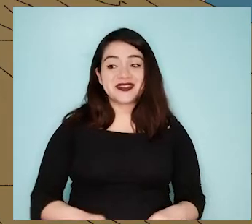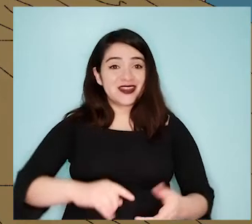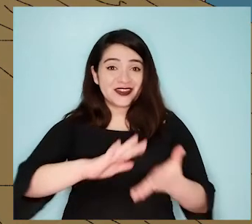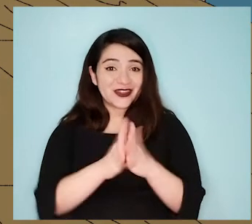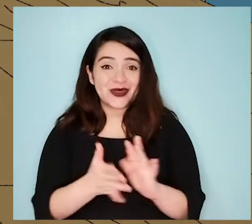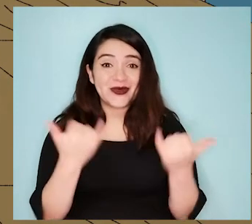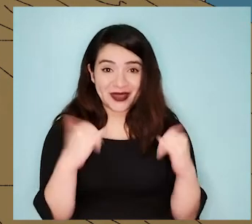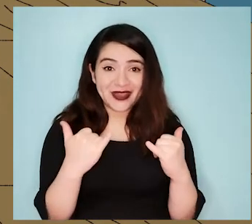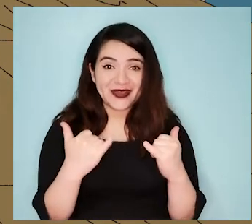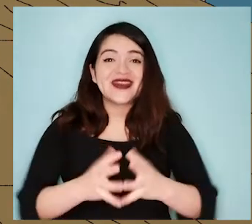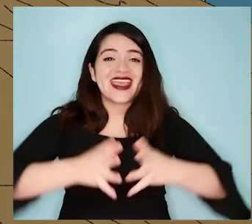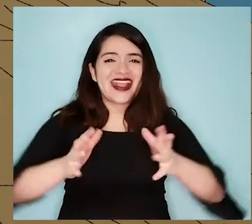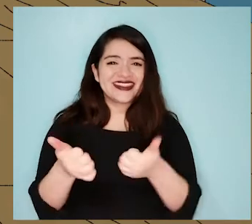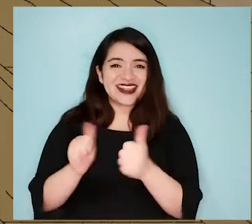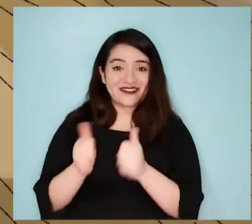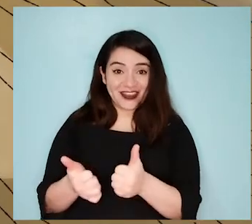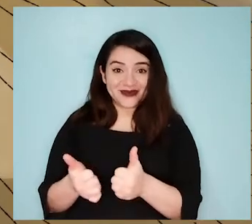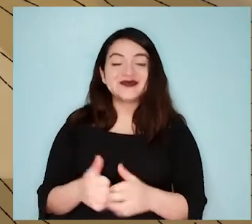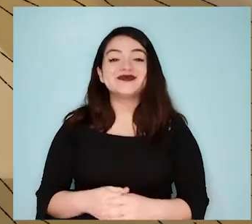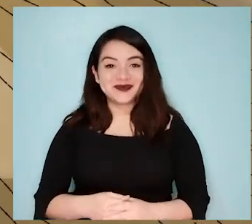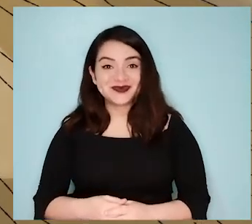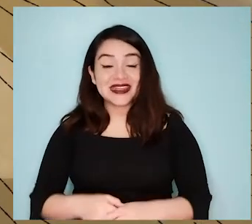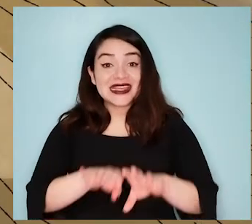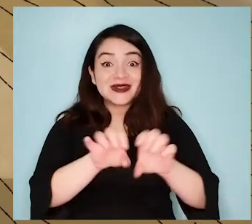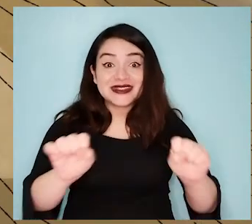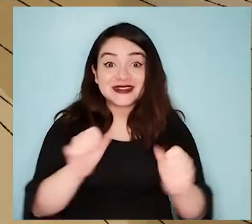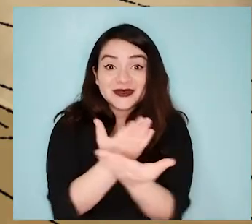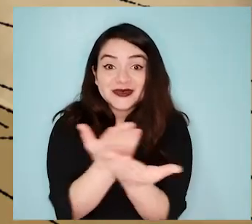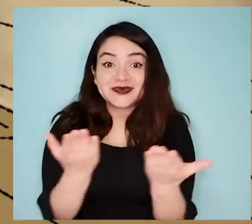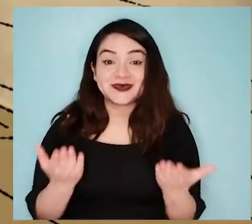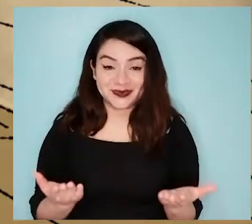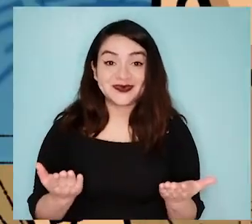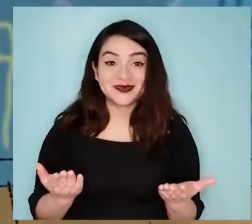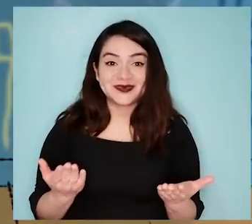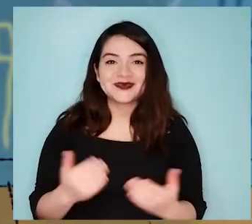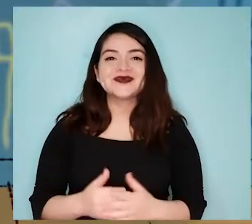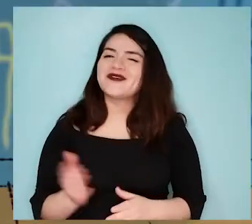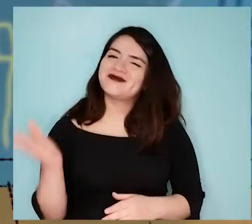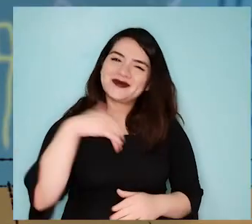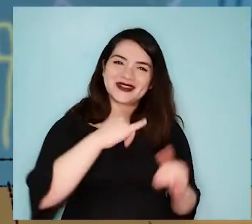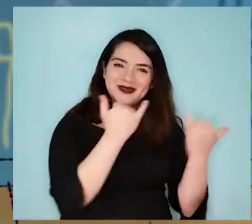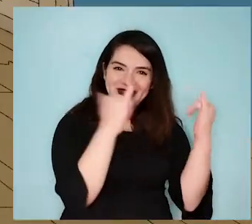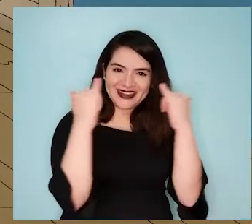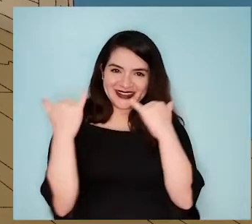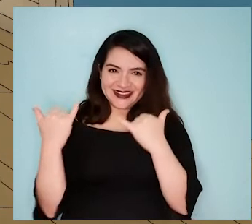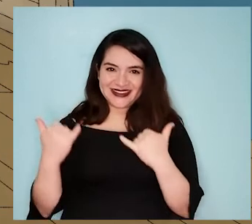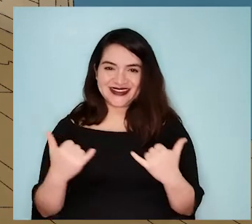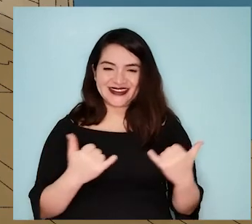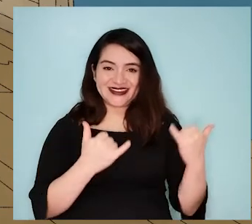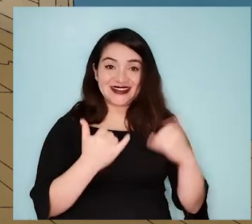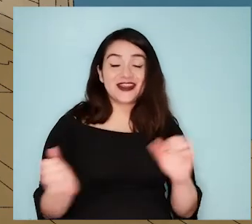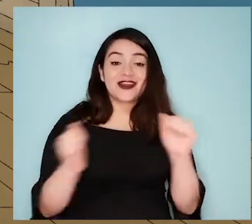Todo puede ser un juego y un gran desafío. Así que preparados, ¿están listos? ¡Vamos a